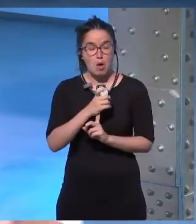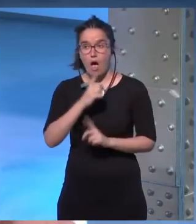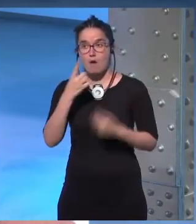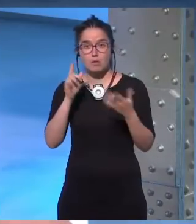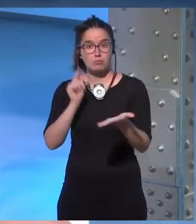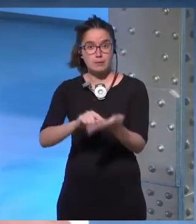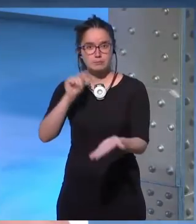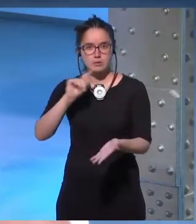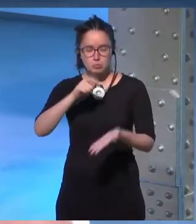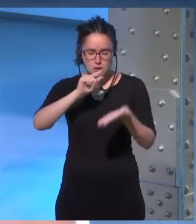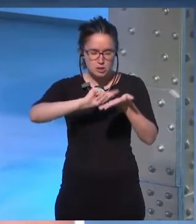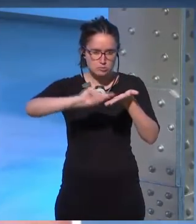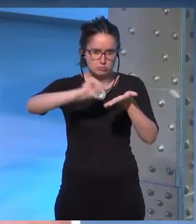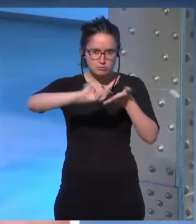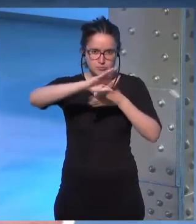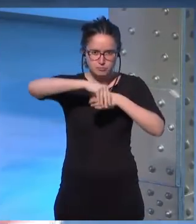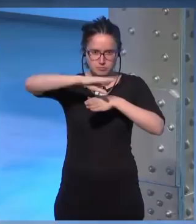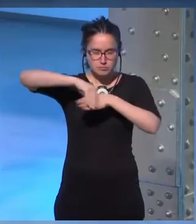no luego voy tomando notas